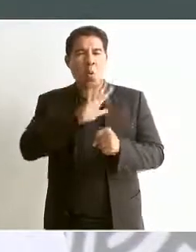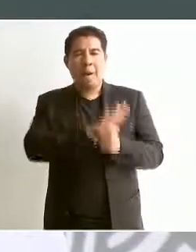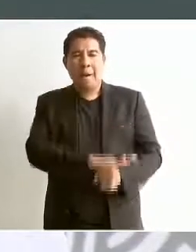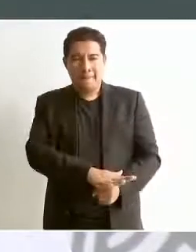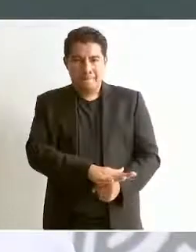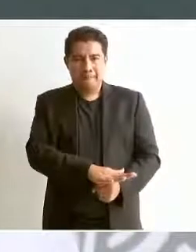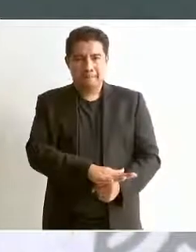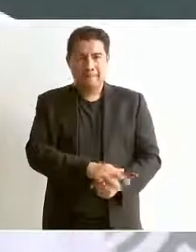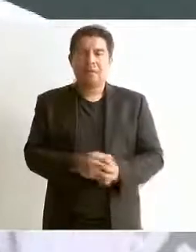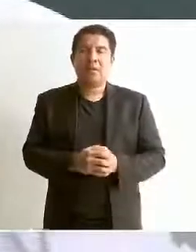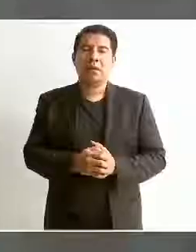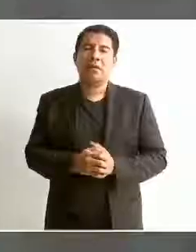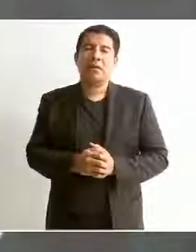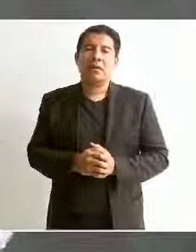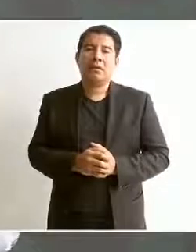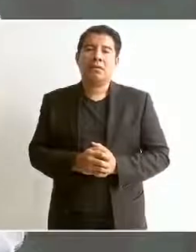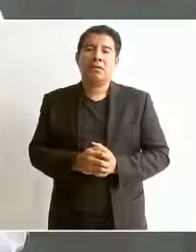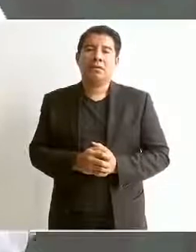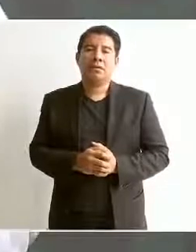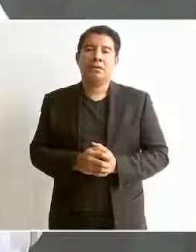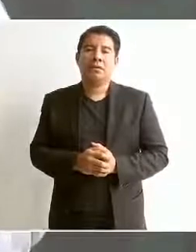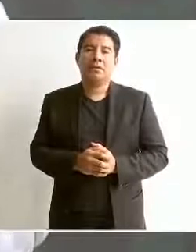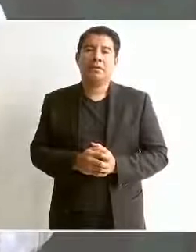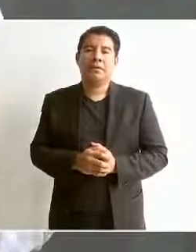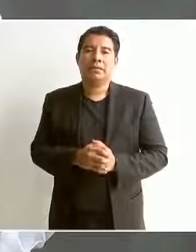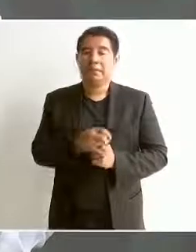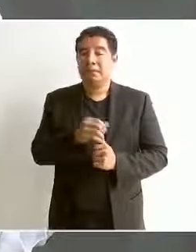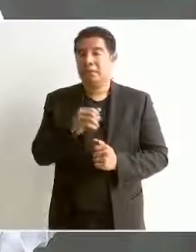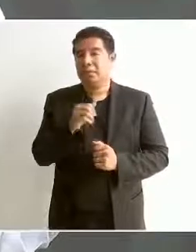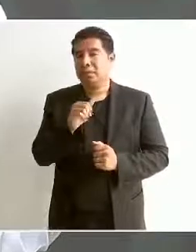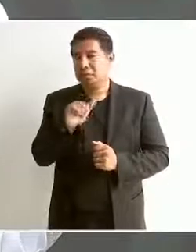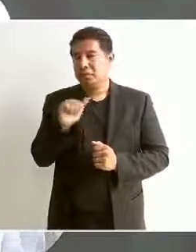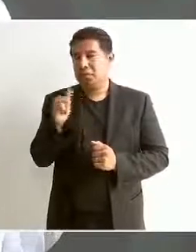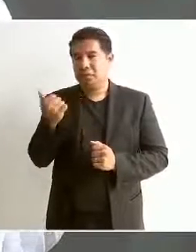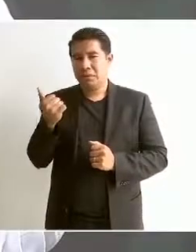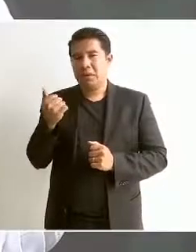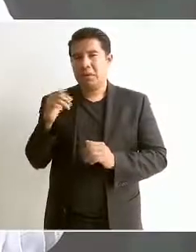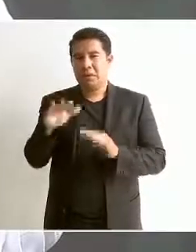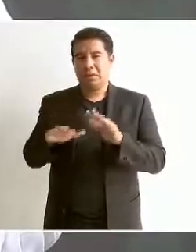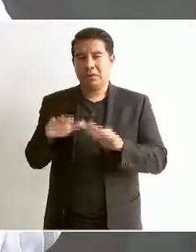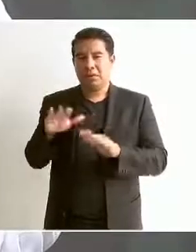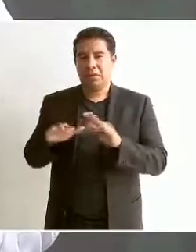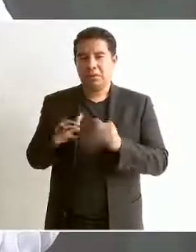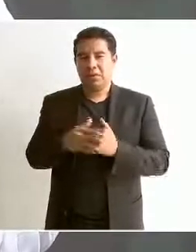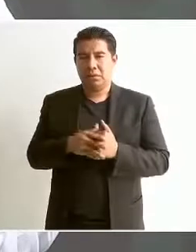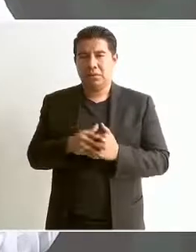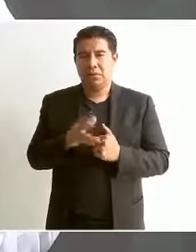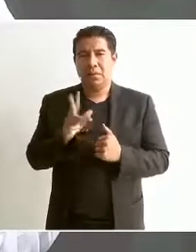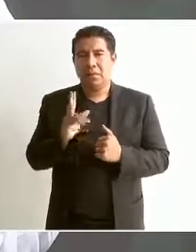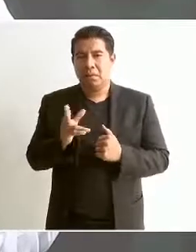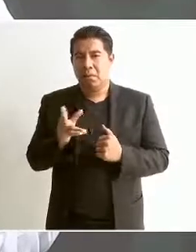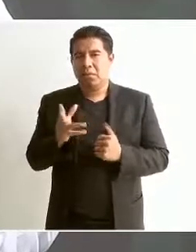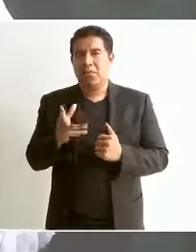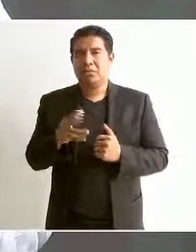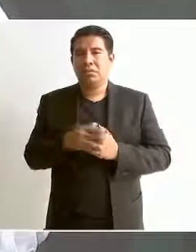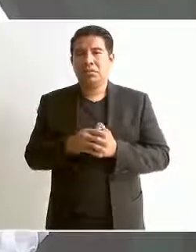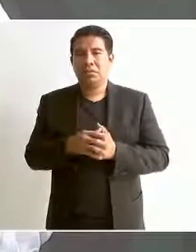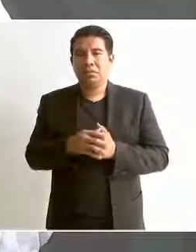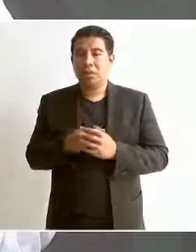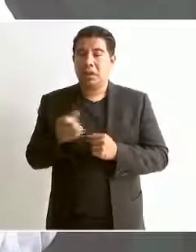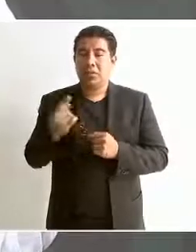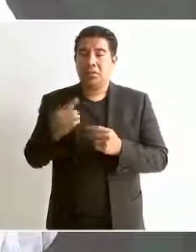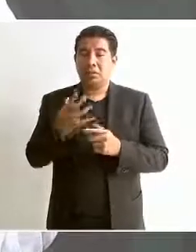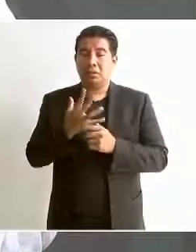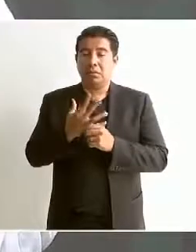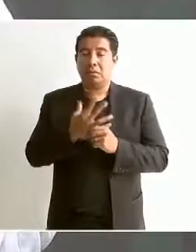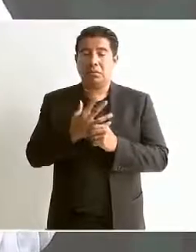y en algunos casos llegaron hasta negar